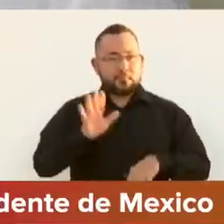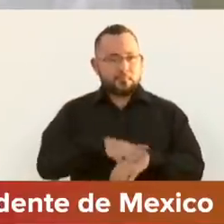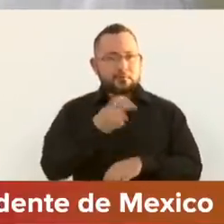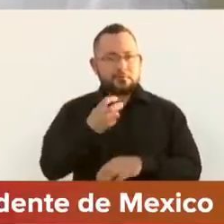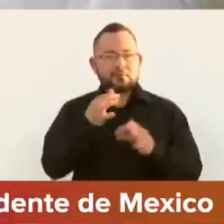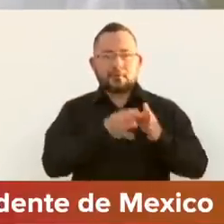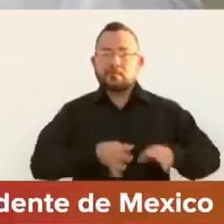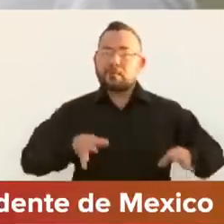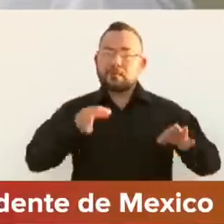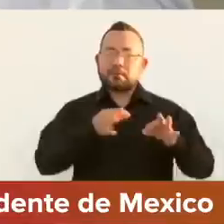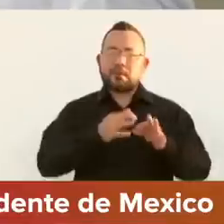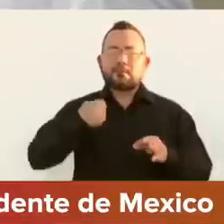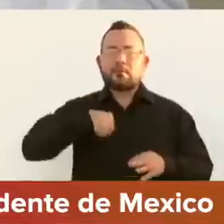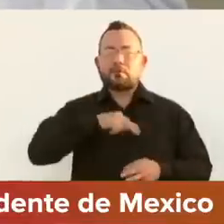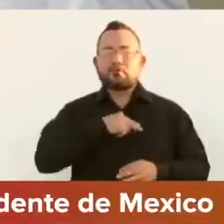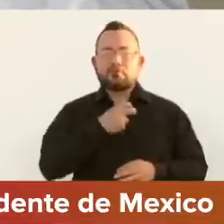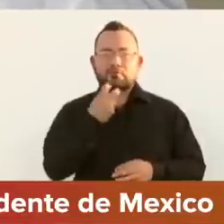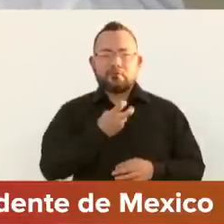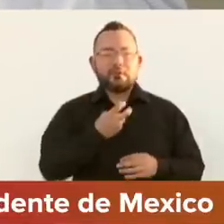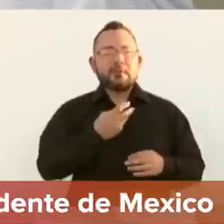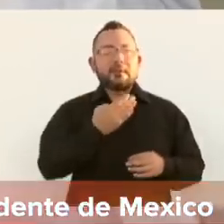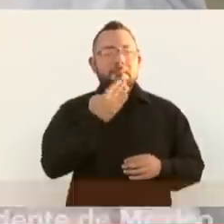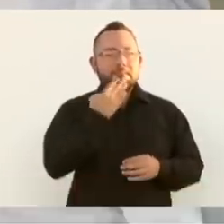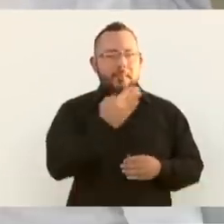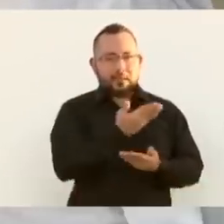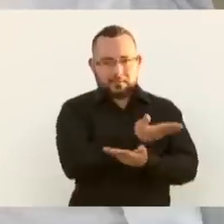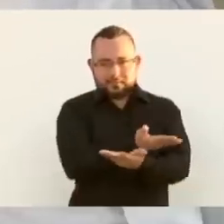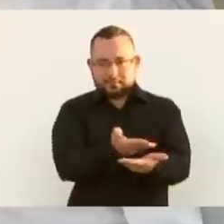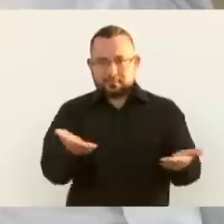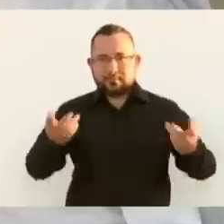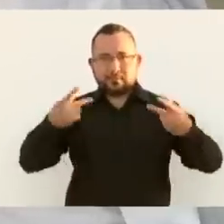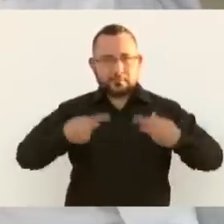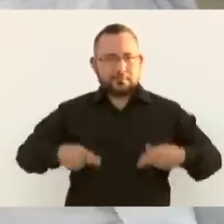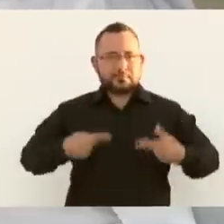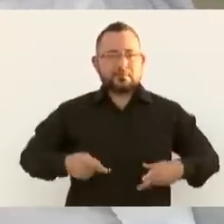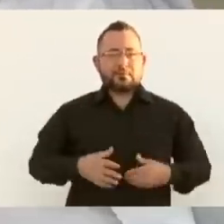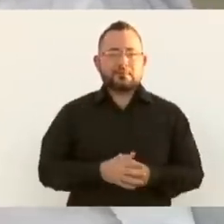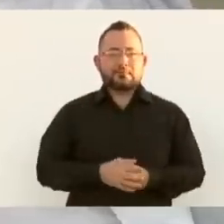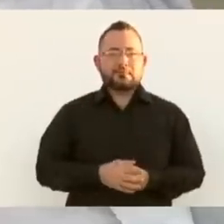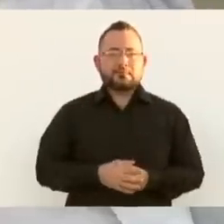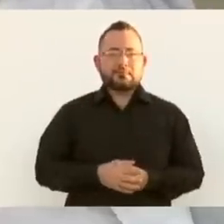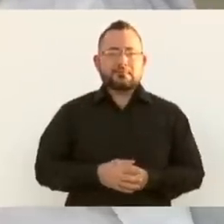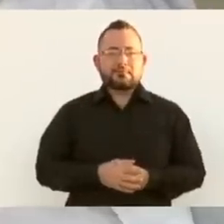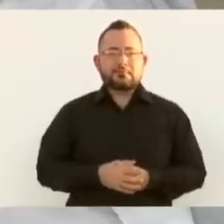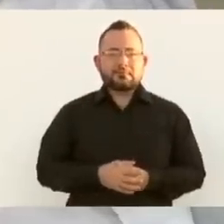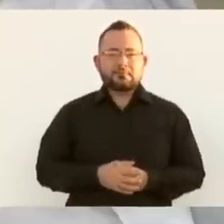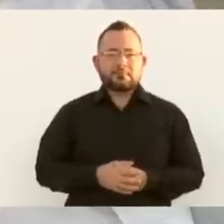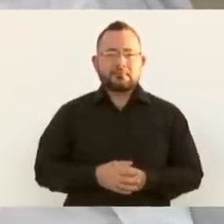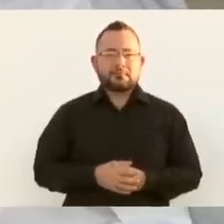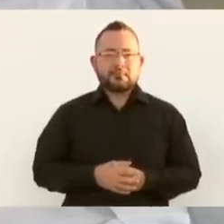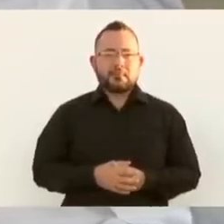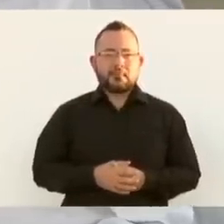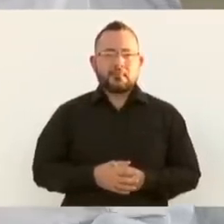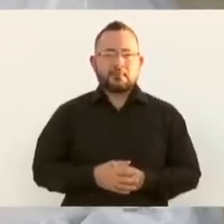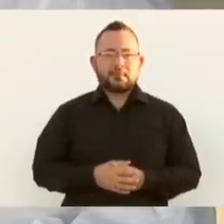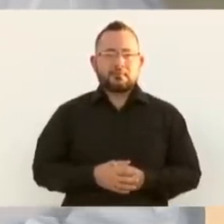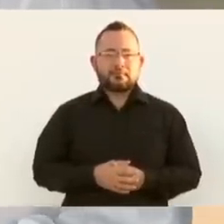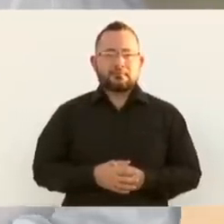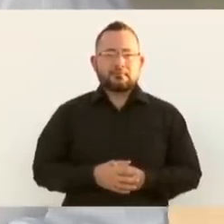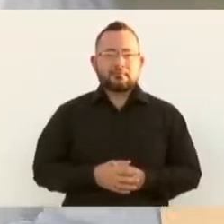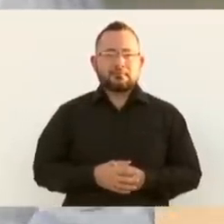nosotros es el bienestar del pueblo. Aquí en Sonora hay